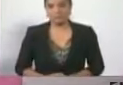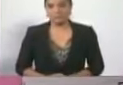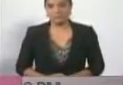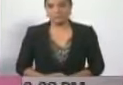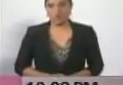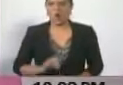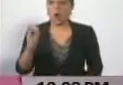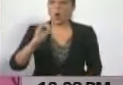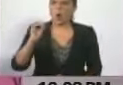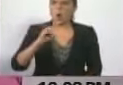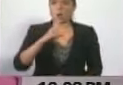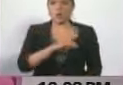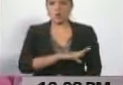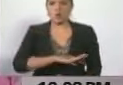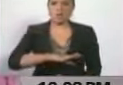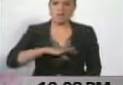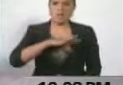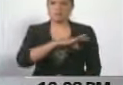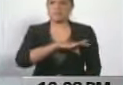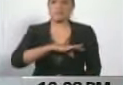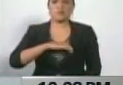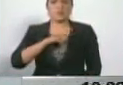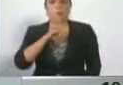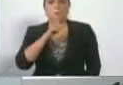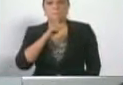espíritus sufrientos de la maldad, con quien sea.